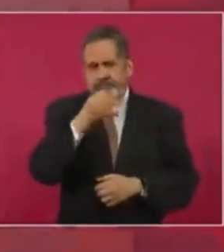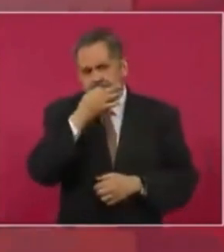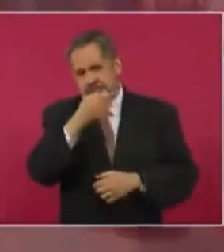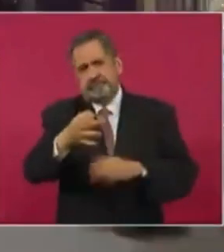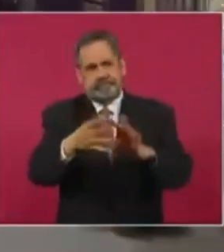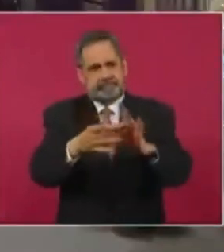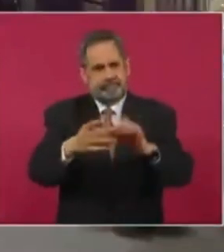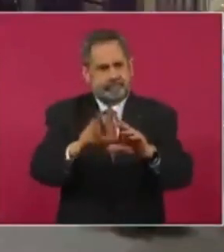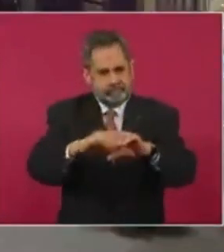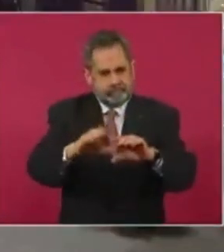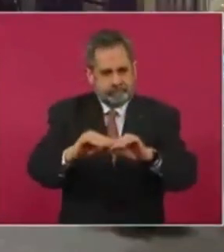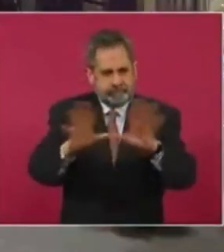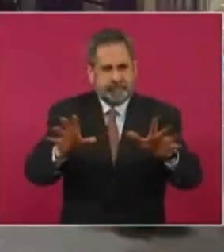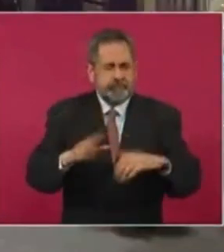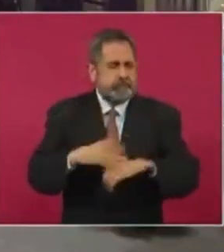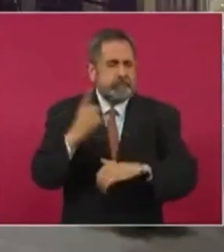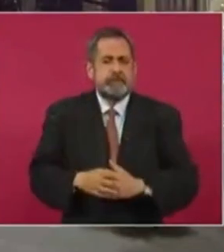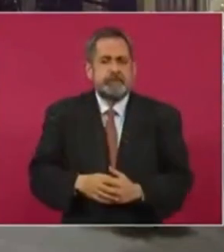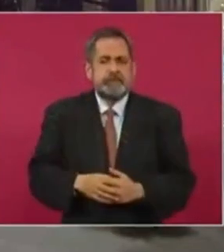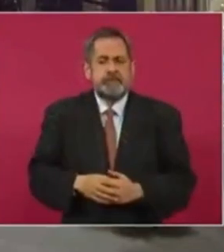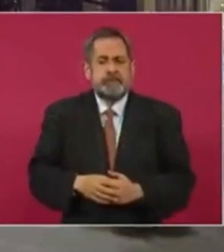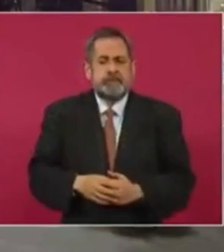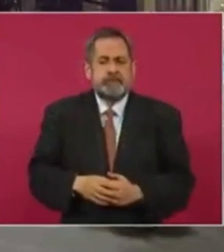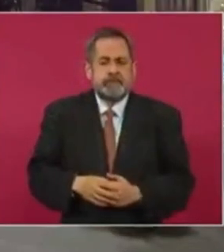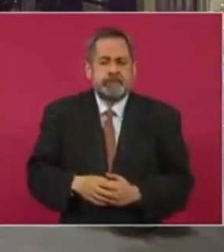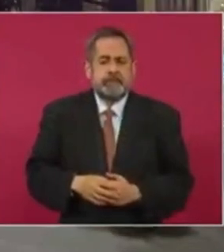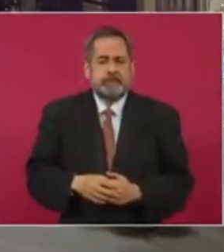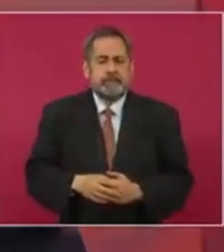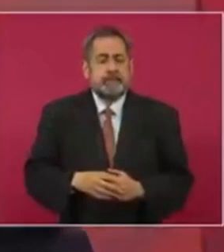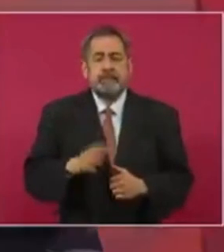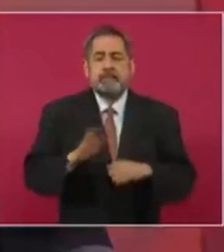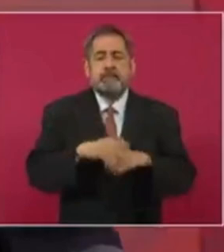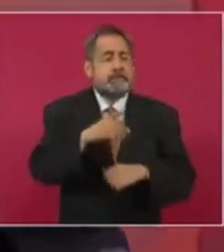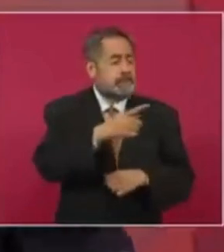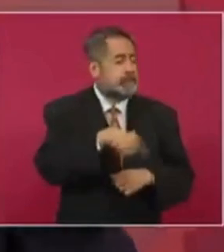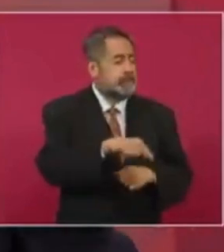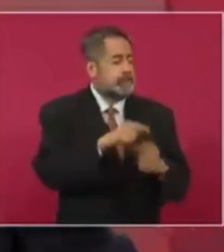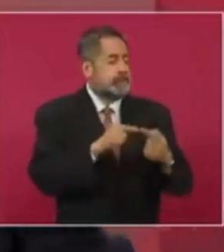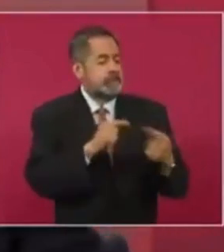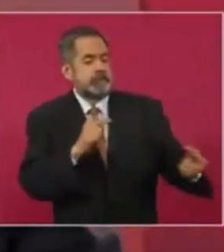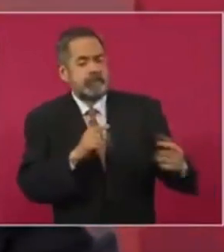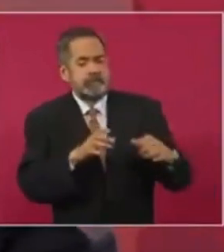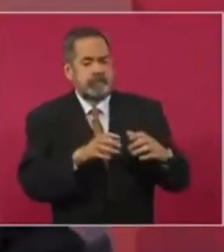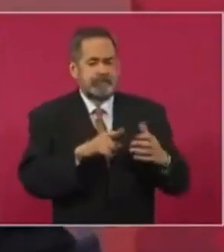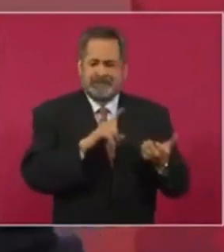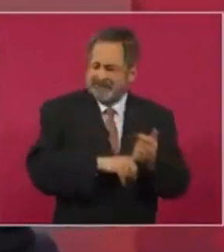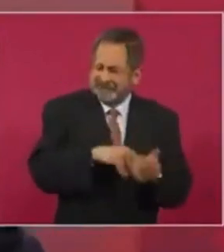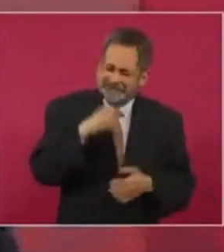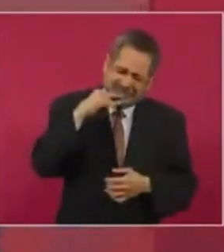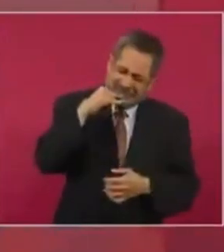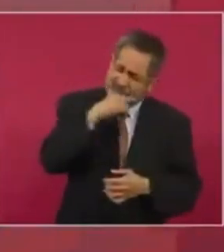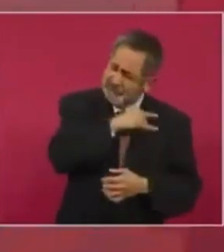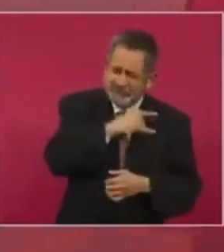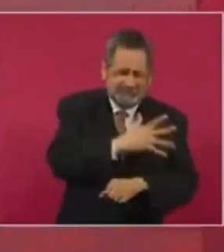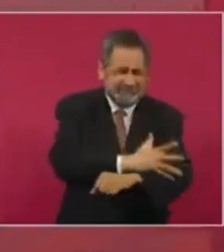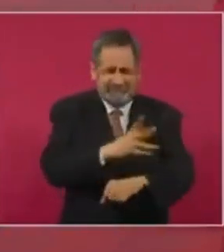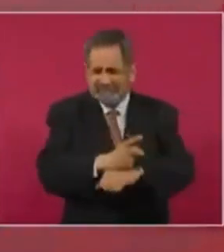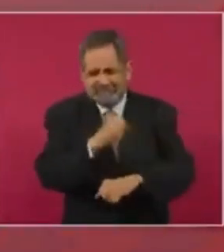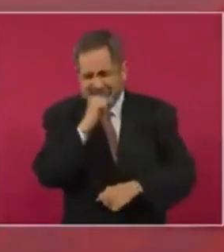porque nuestros adversarios, muy hipócritas, muy deshonestos,